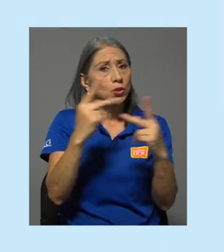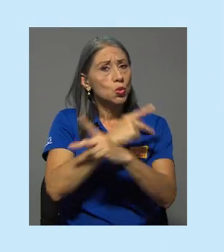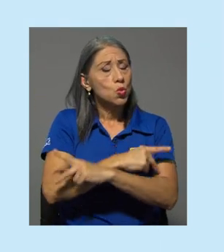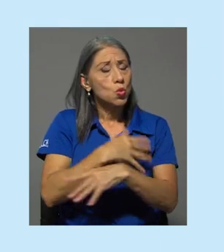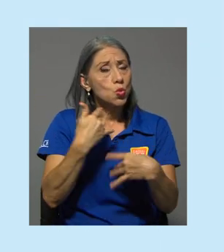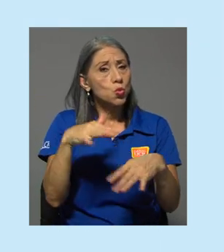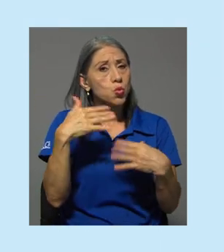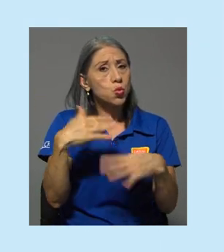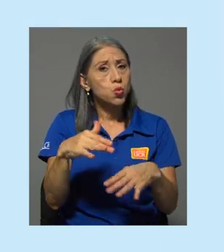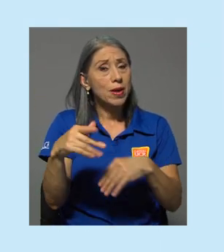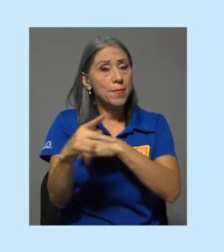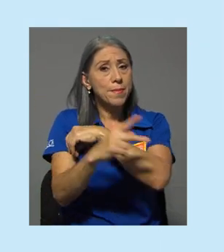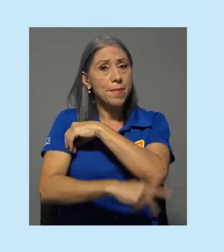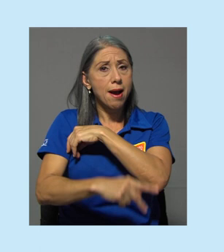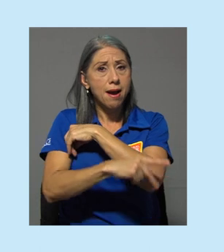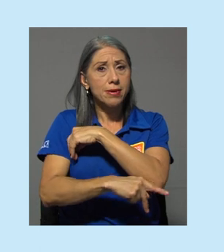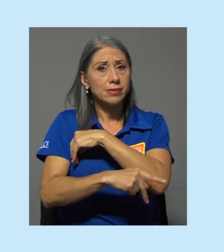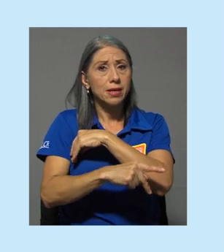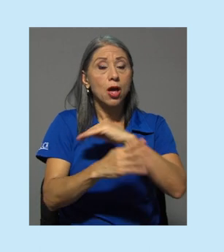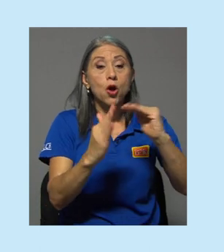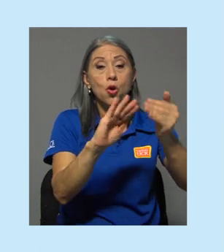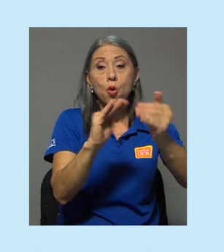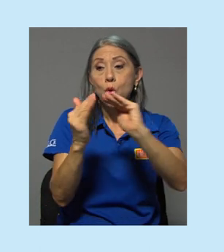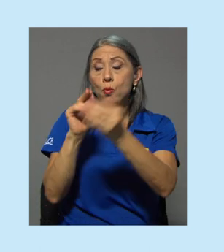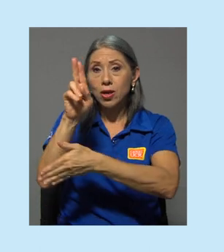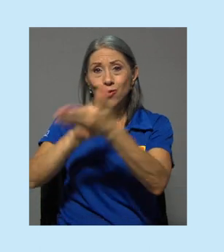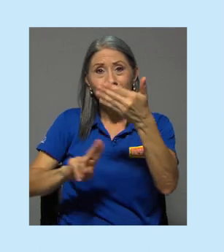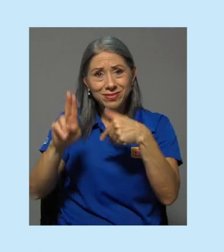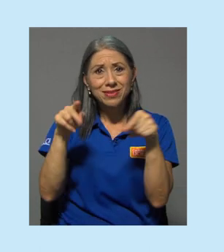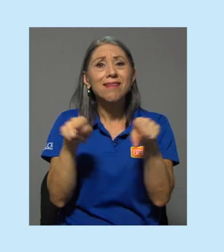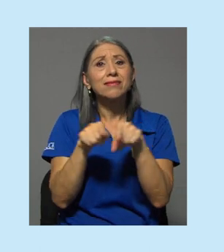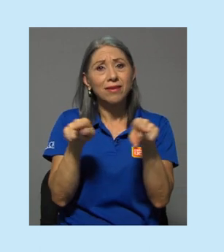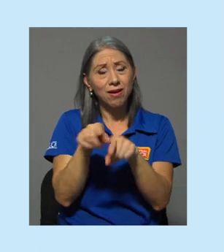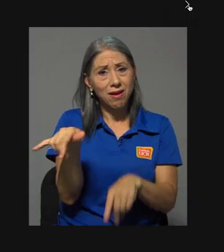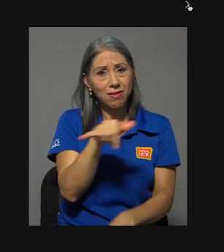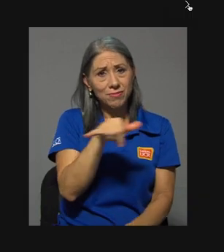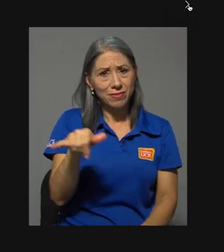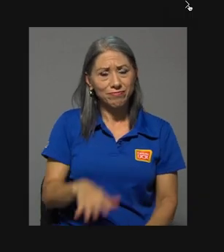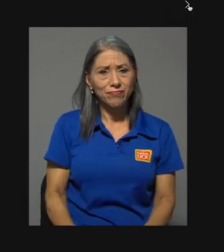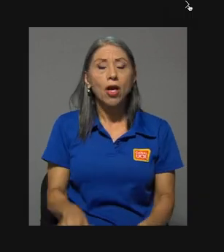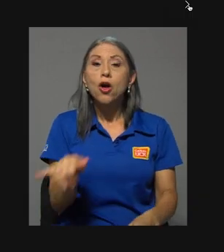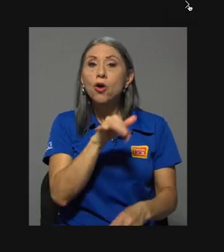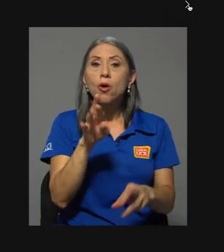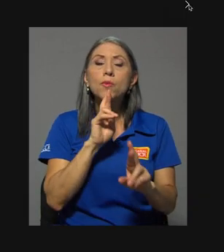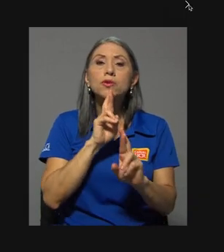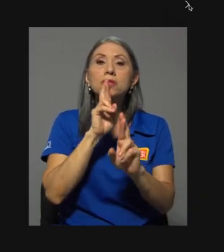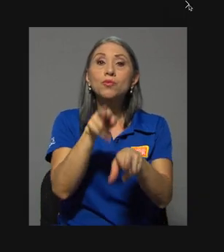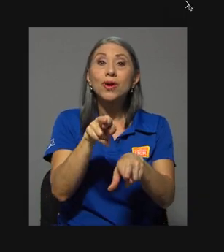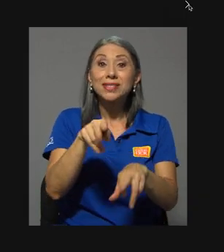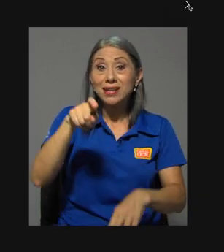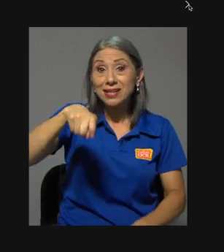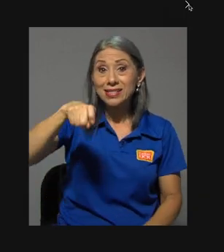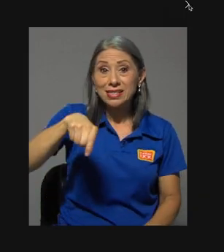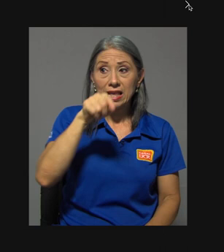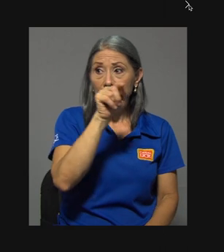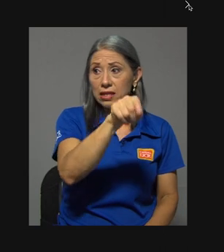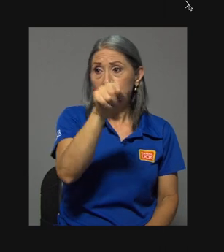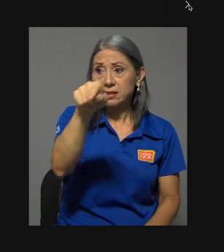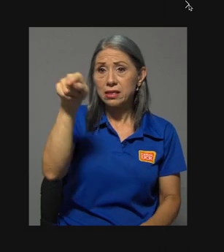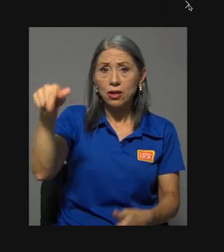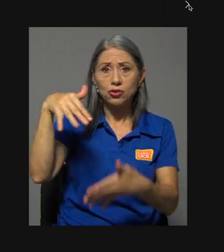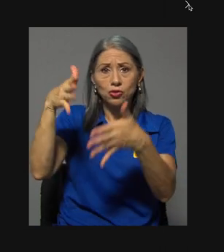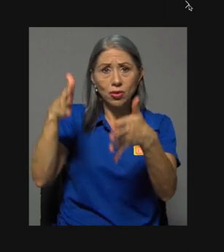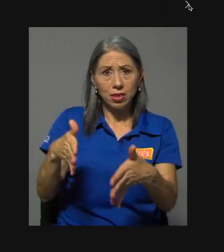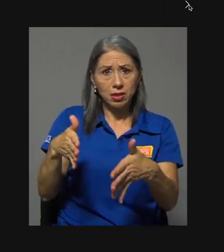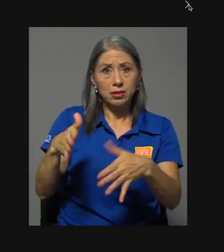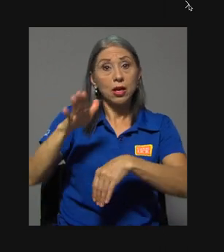nivel país y la comunidad universitaria no es ajena a esta realidad. Como respuesta a las necesidades de la población estudiantil